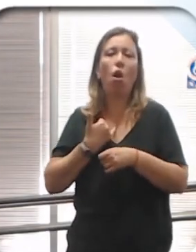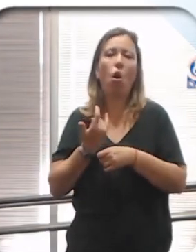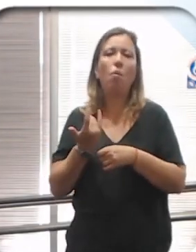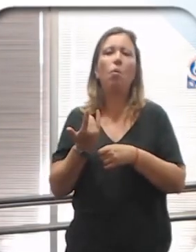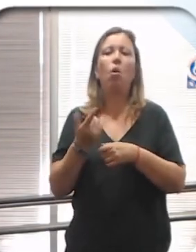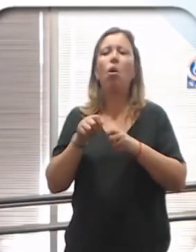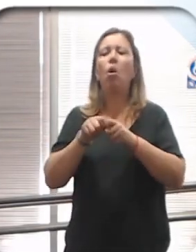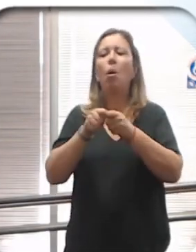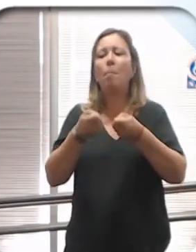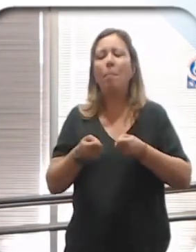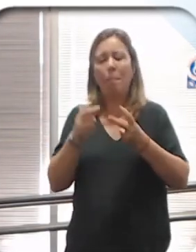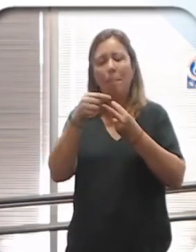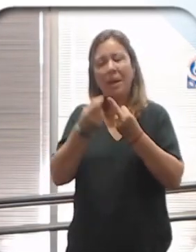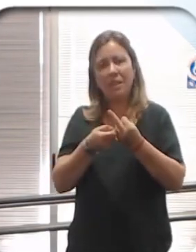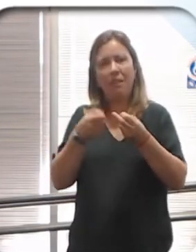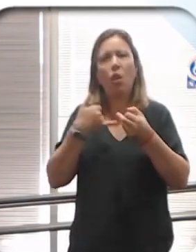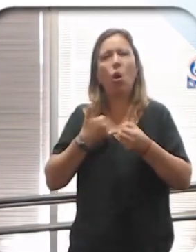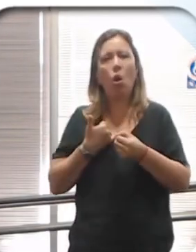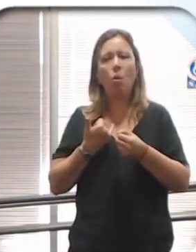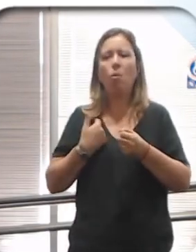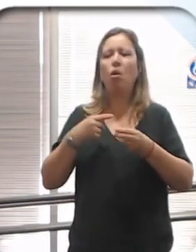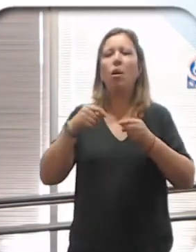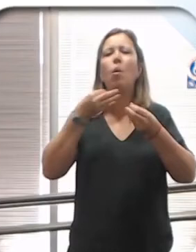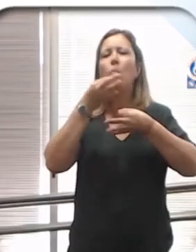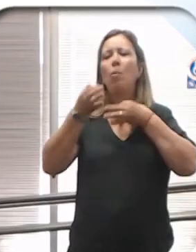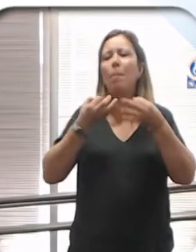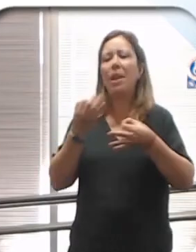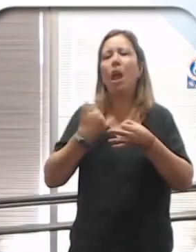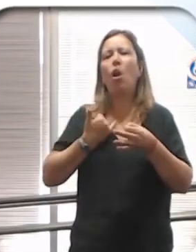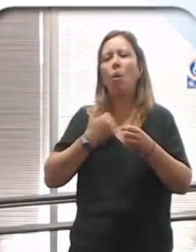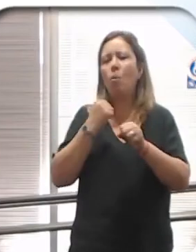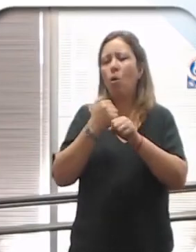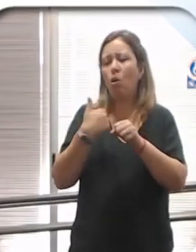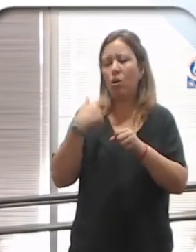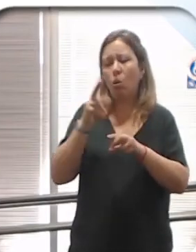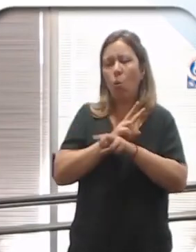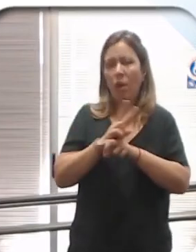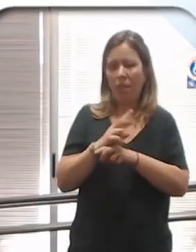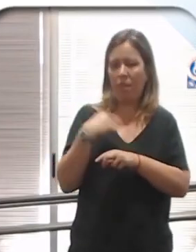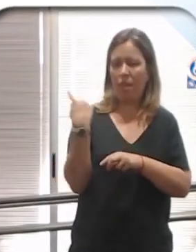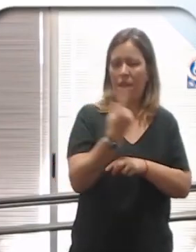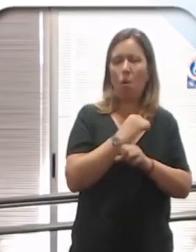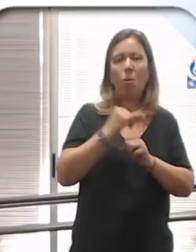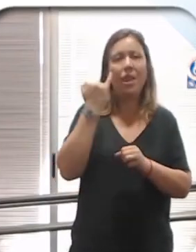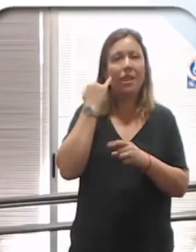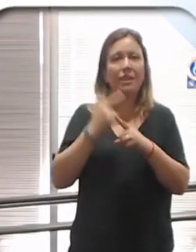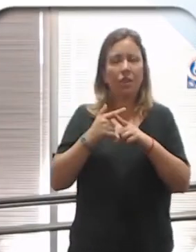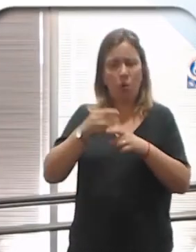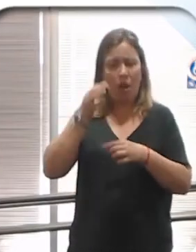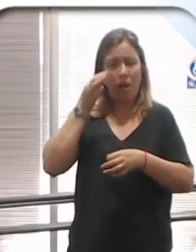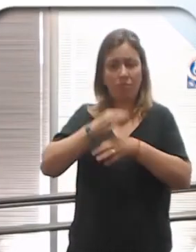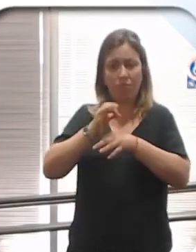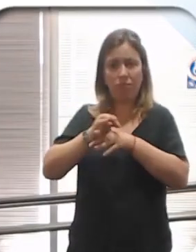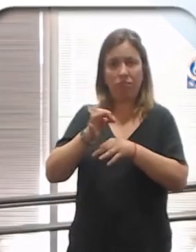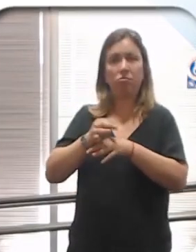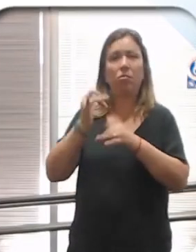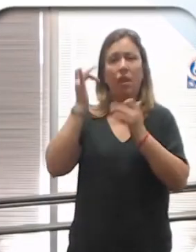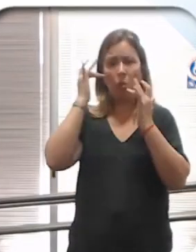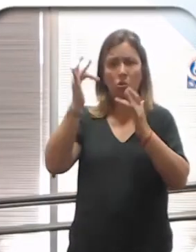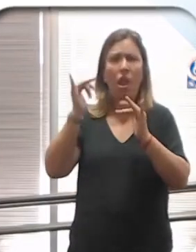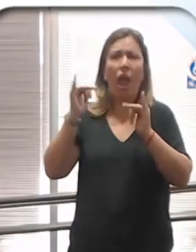poner estos preservativos, llevamos una cantidad de maquetas, etcétera, lo que son las herramientas de educación sexual, las